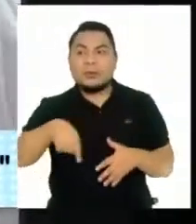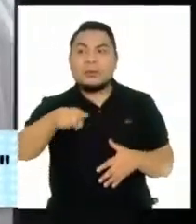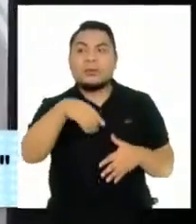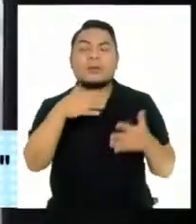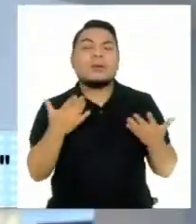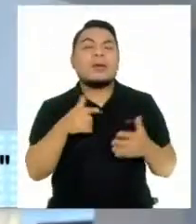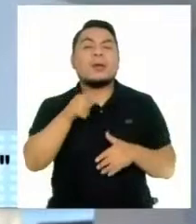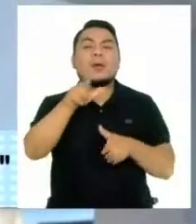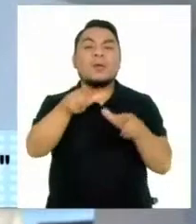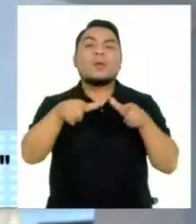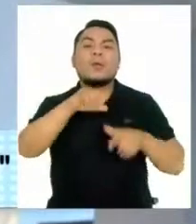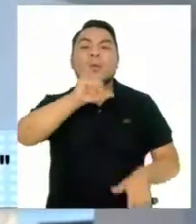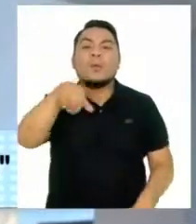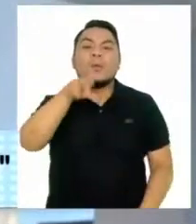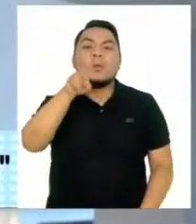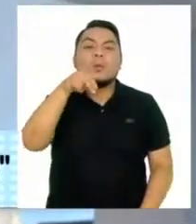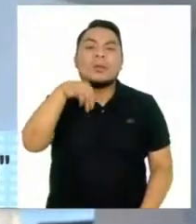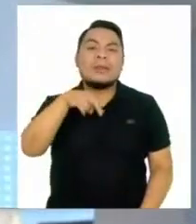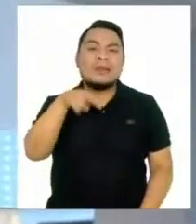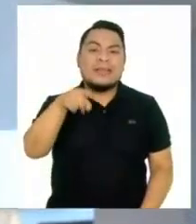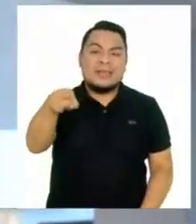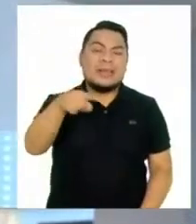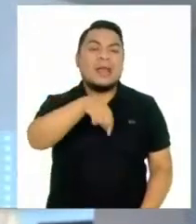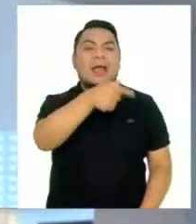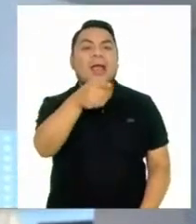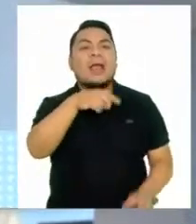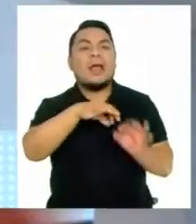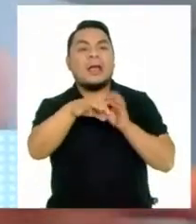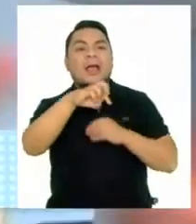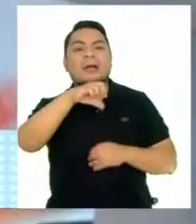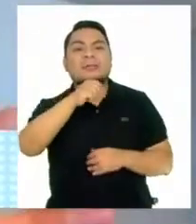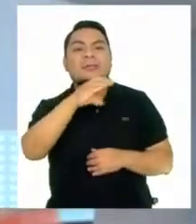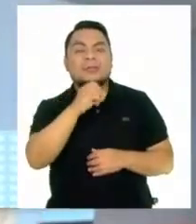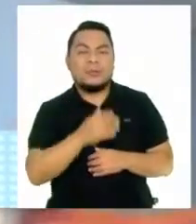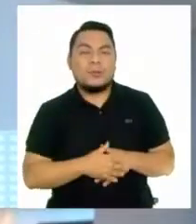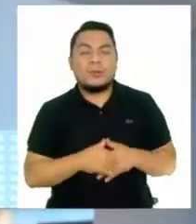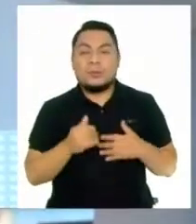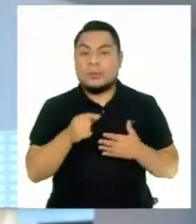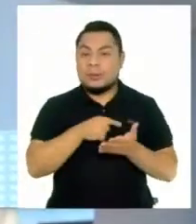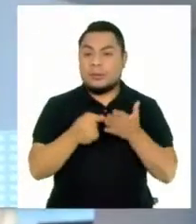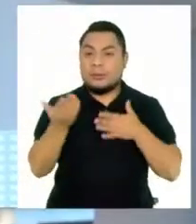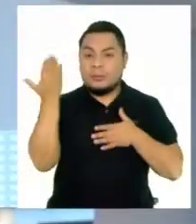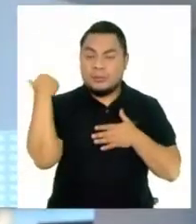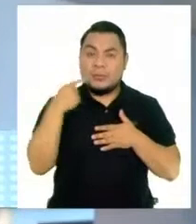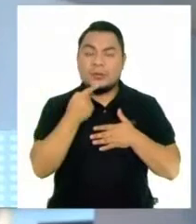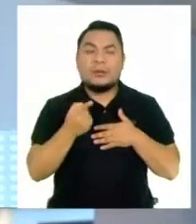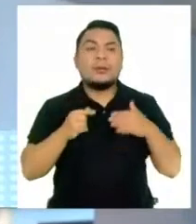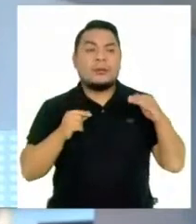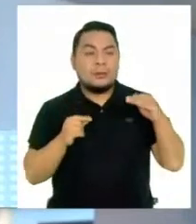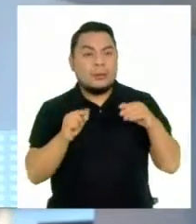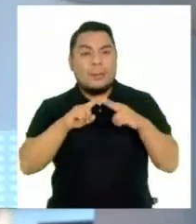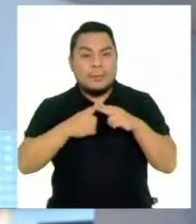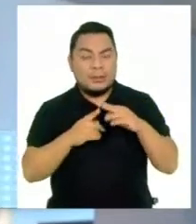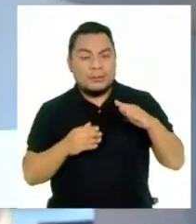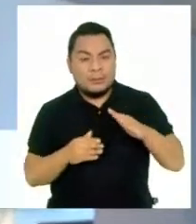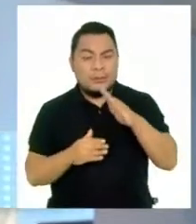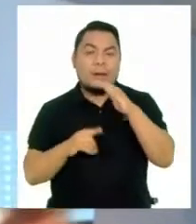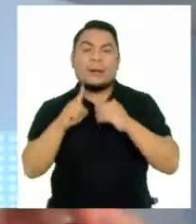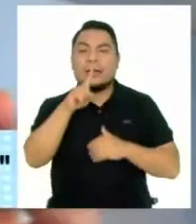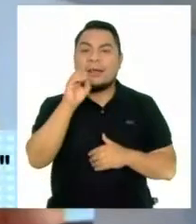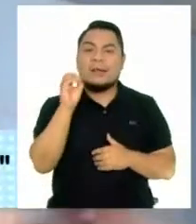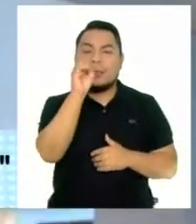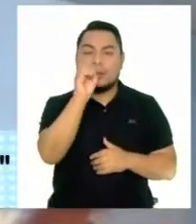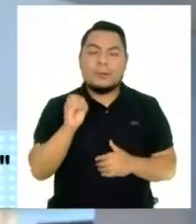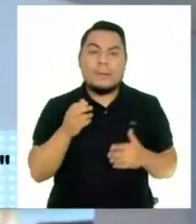Junín y Pazco. Para comenzar, es un aumento de positividad. Bueno, la semana pasada ha habido un incremento de casi 10%.